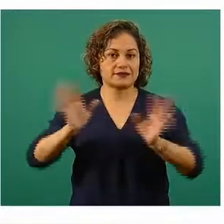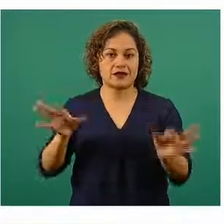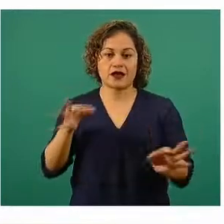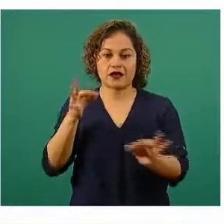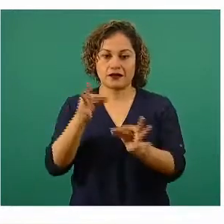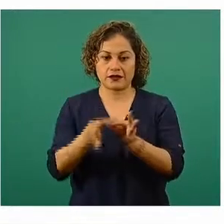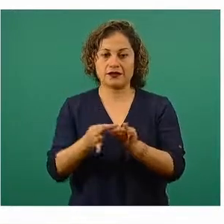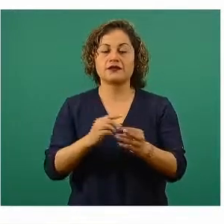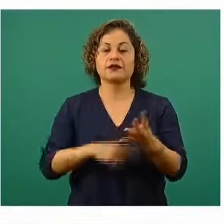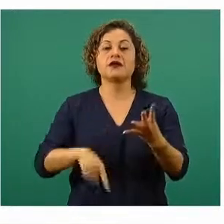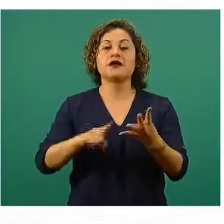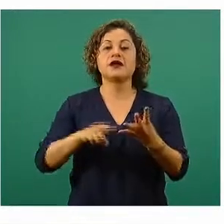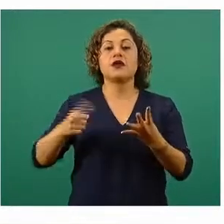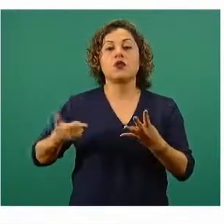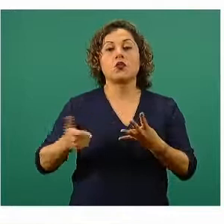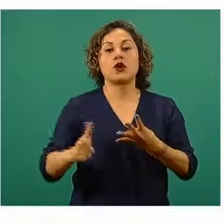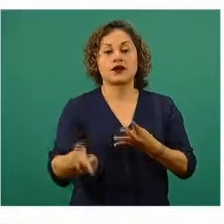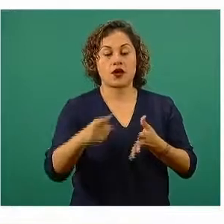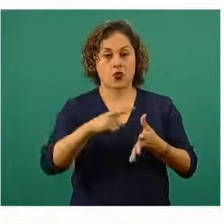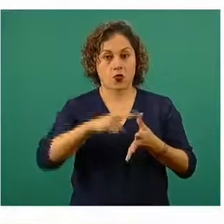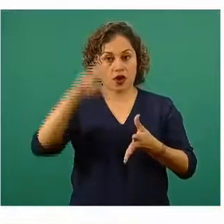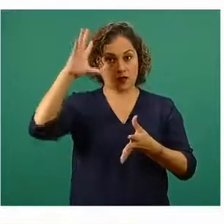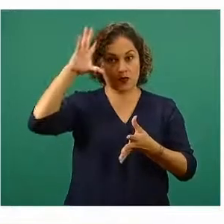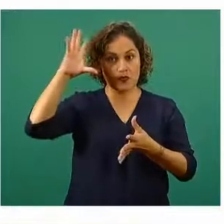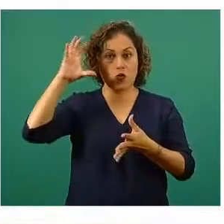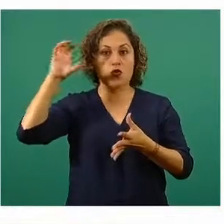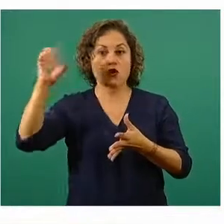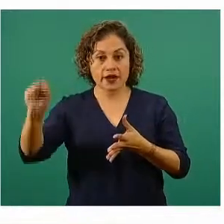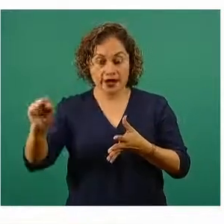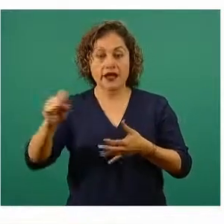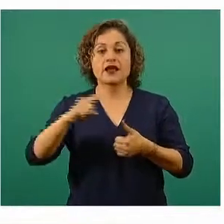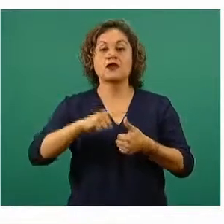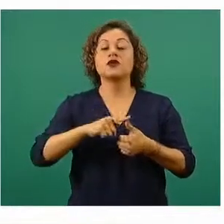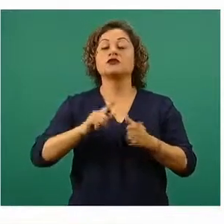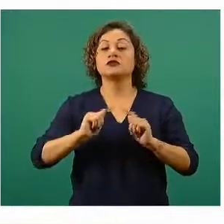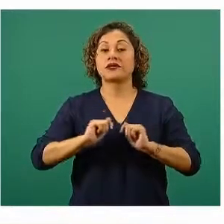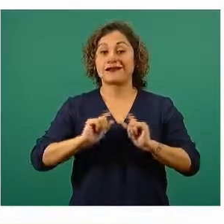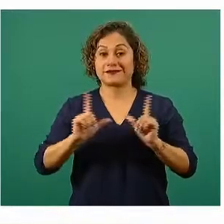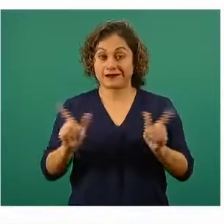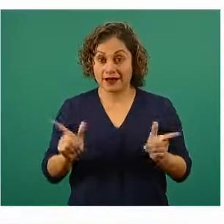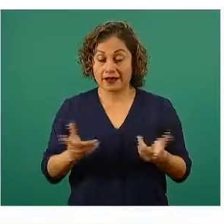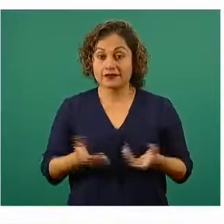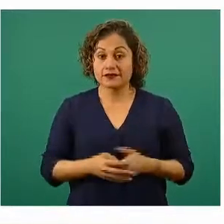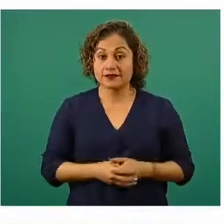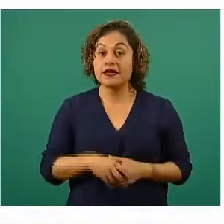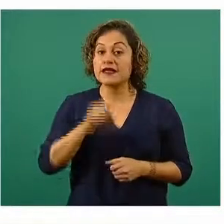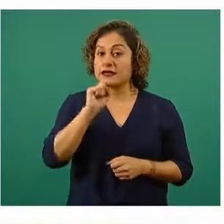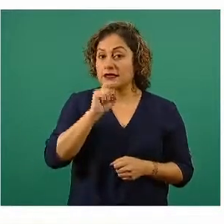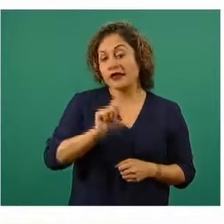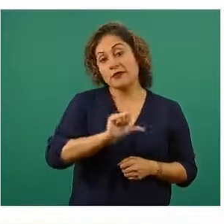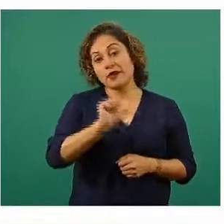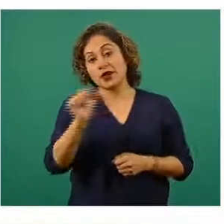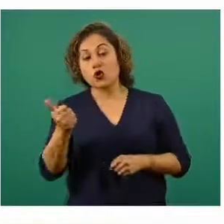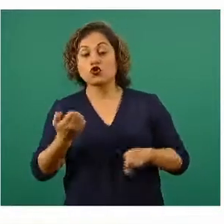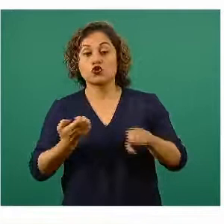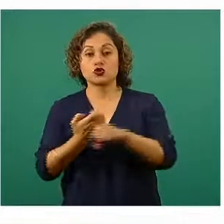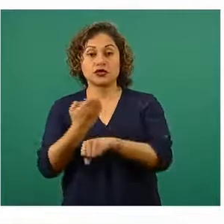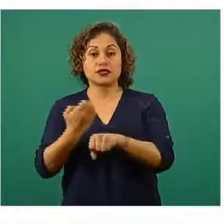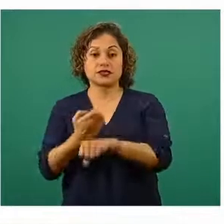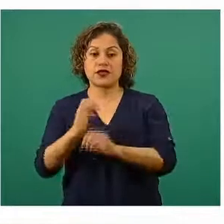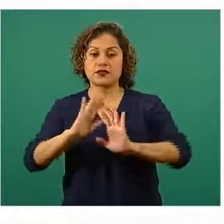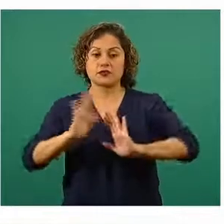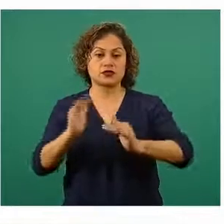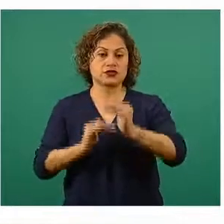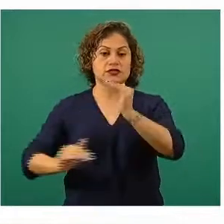también está Guanajuato, está Morelos, tenemos a Tlaxcala, pero vemos también muchas otras entidades que ya sobrepasaron el 60